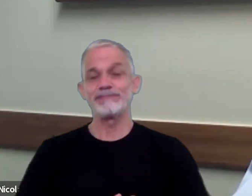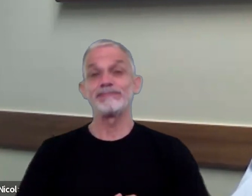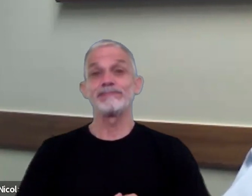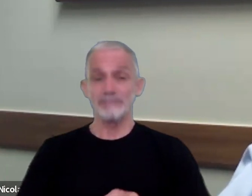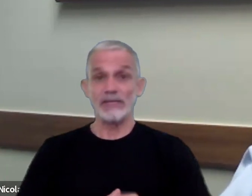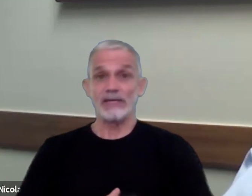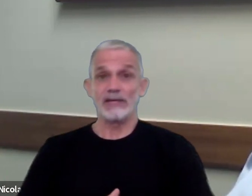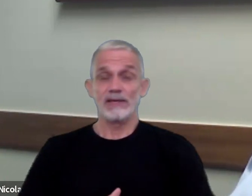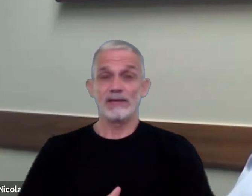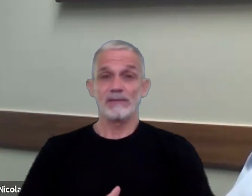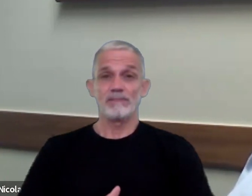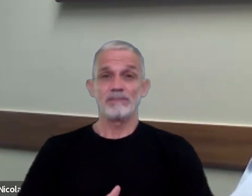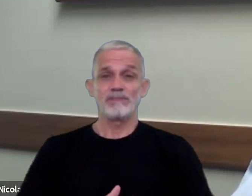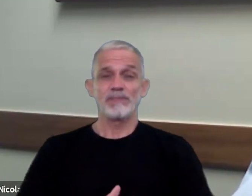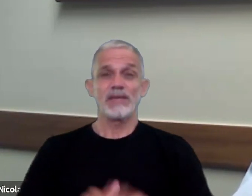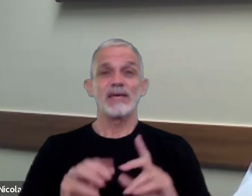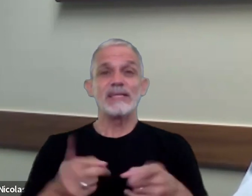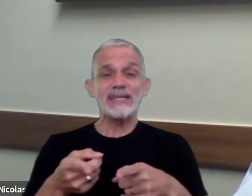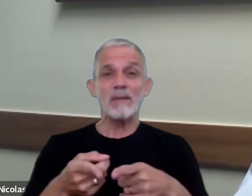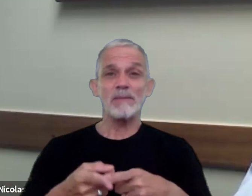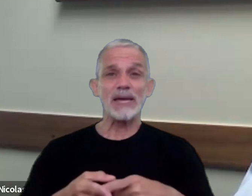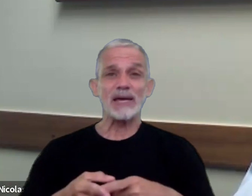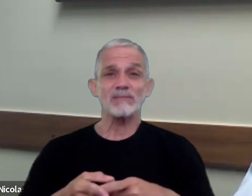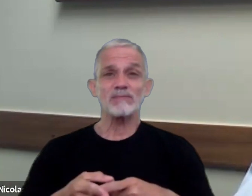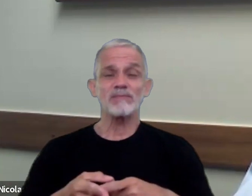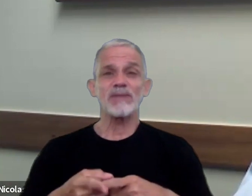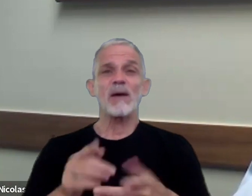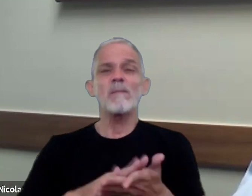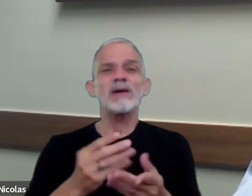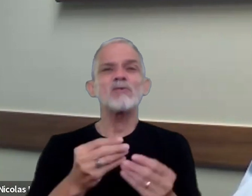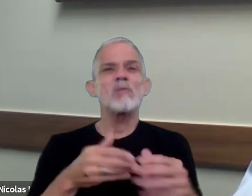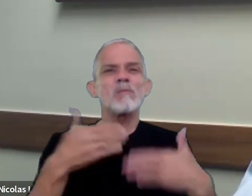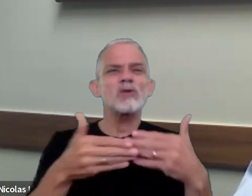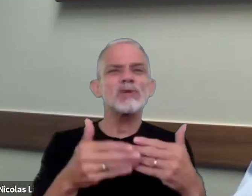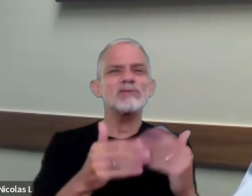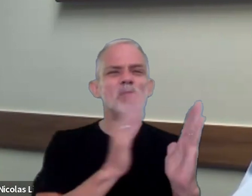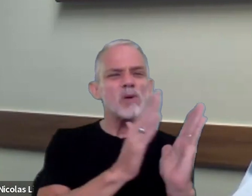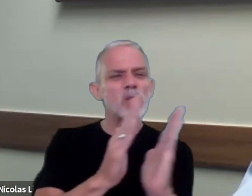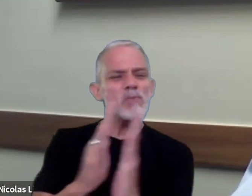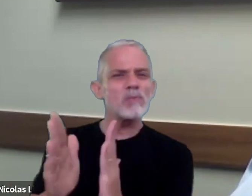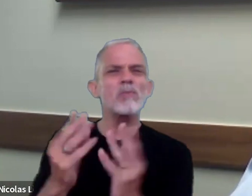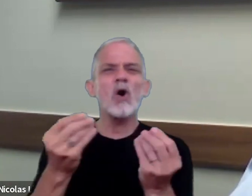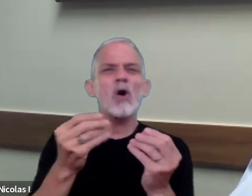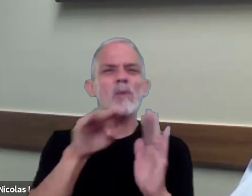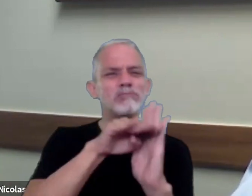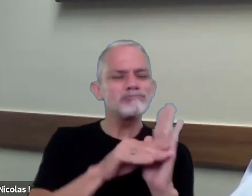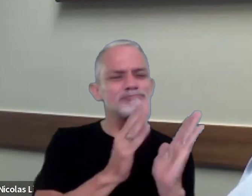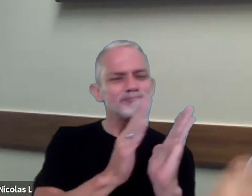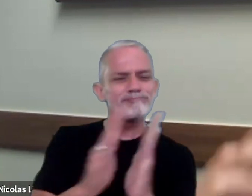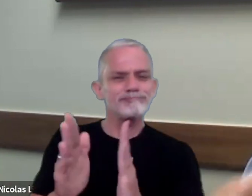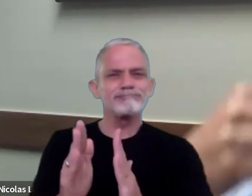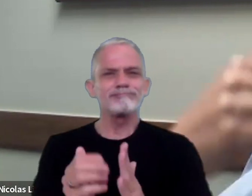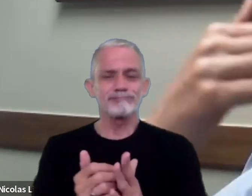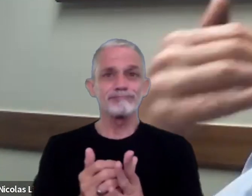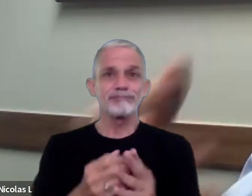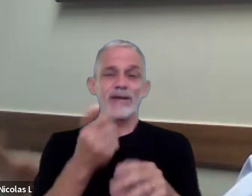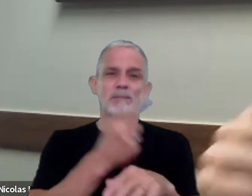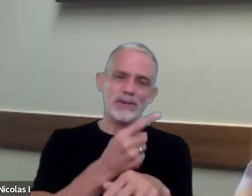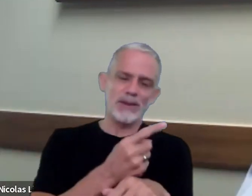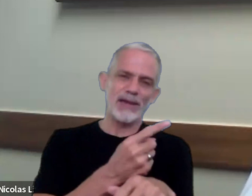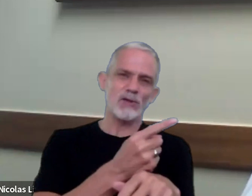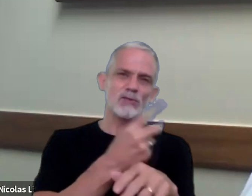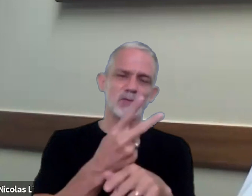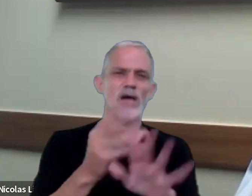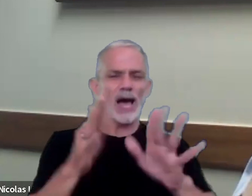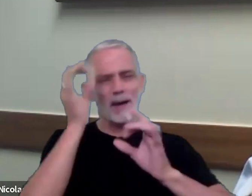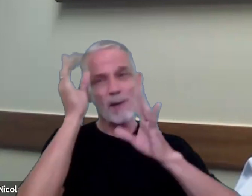y principalmente sobre un en base a un proceso metodológico ¿sí? que parta de ah